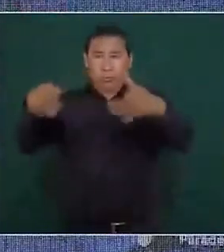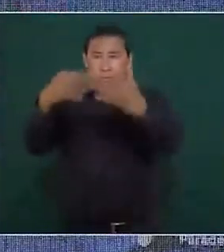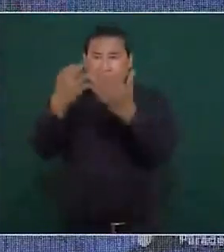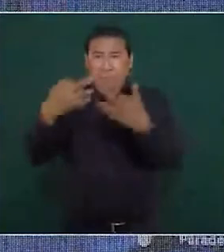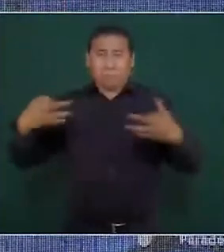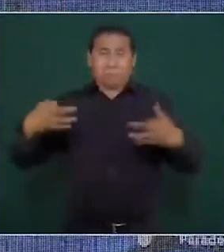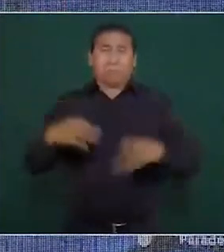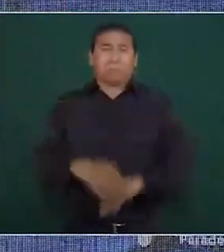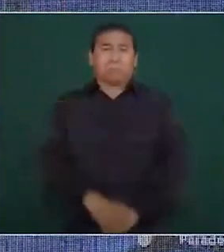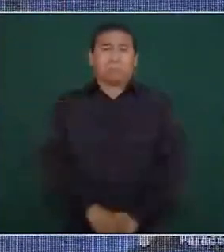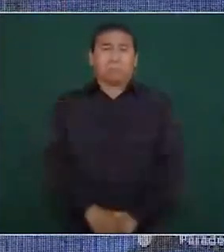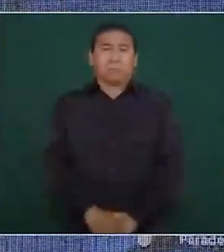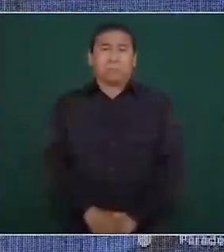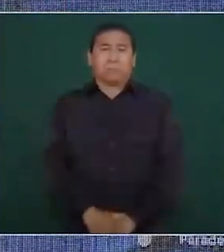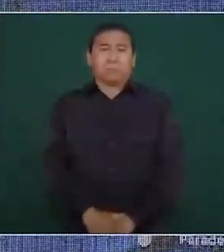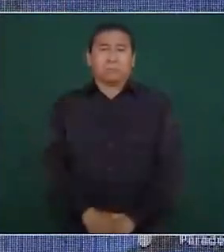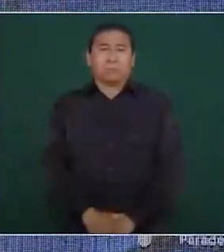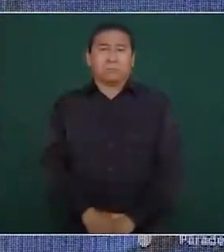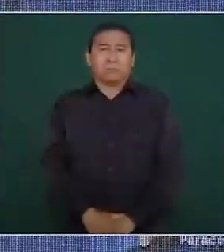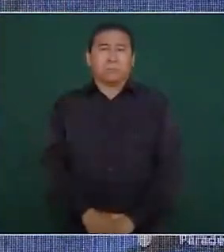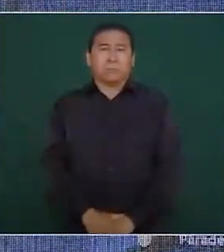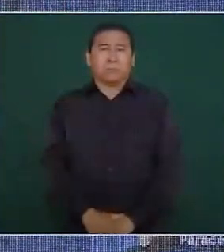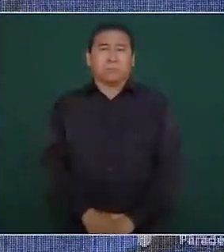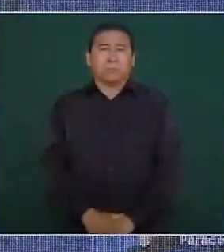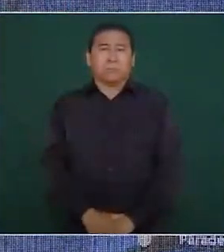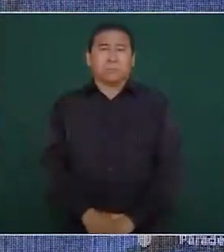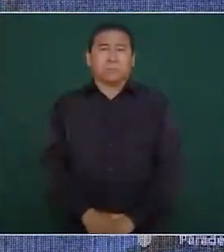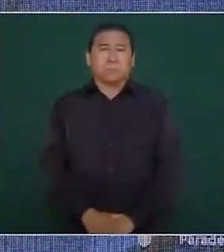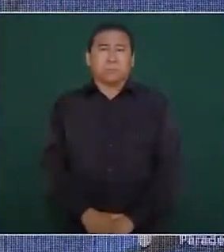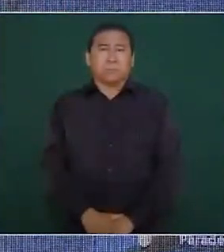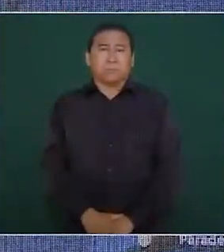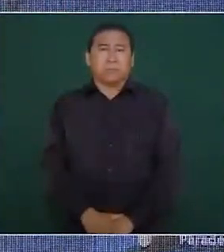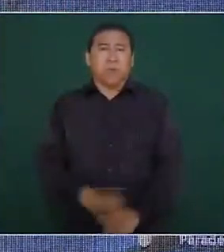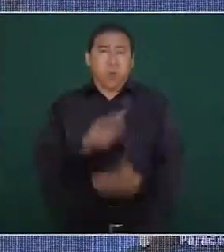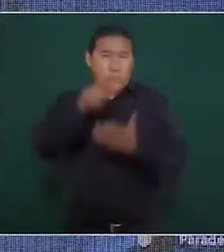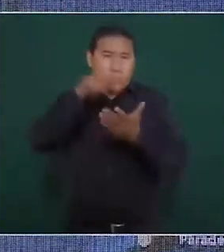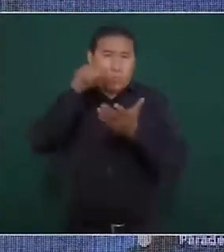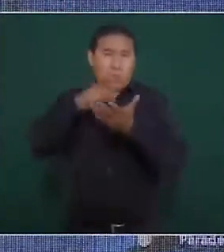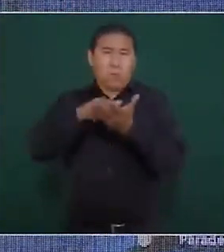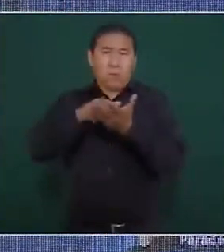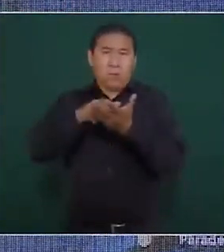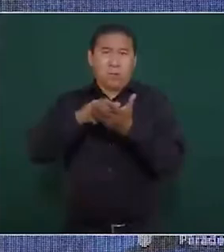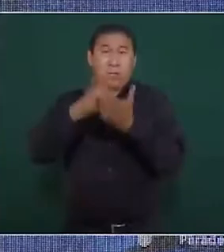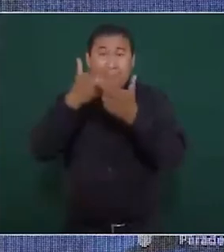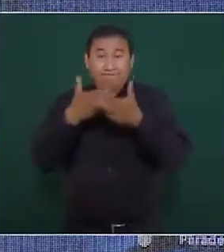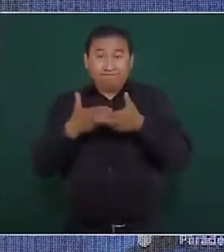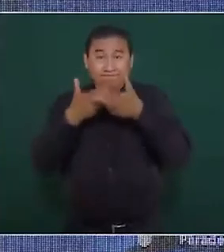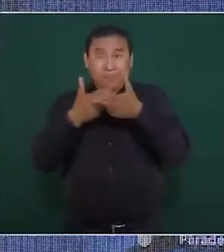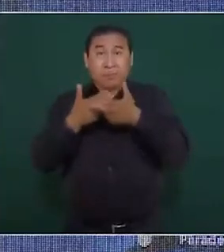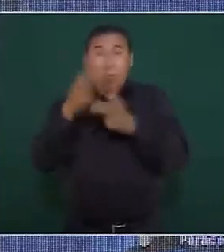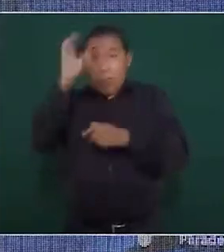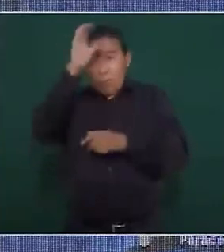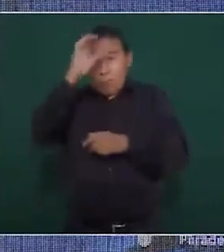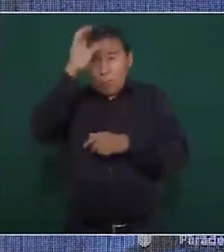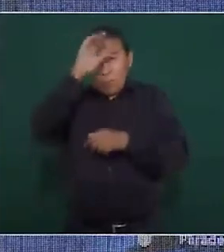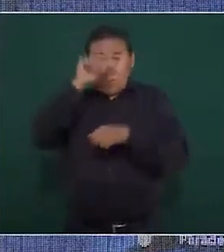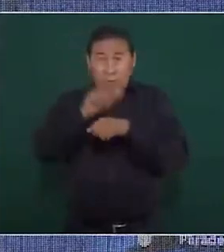y la zona de reserva cultural